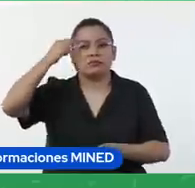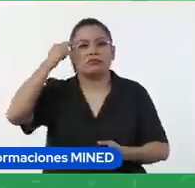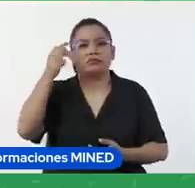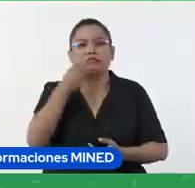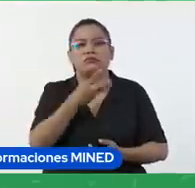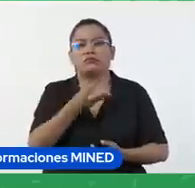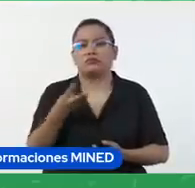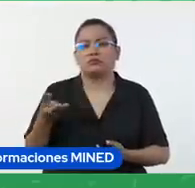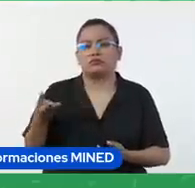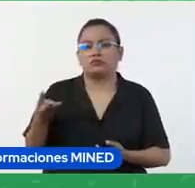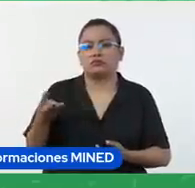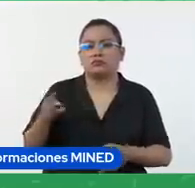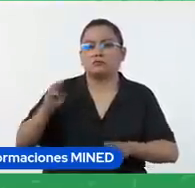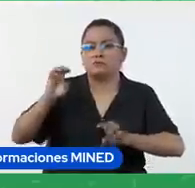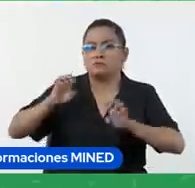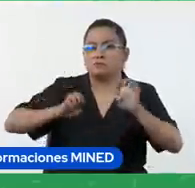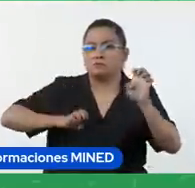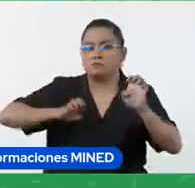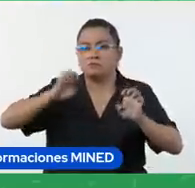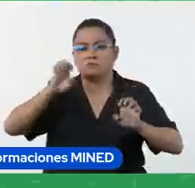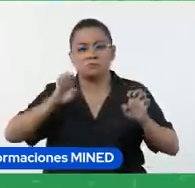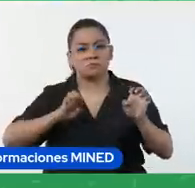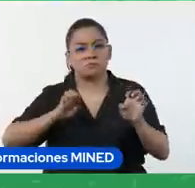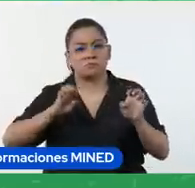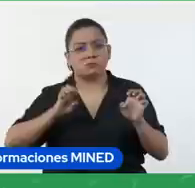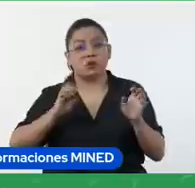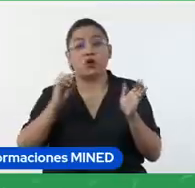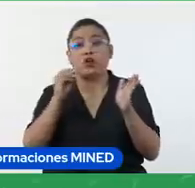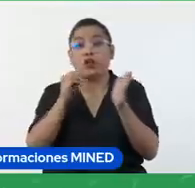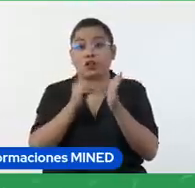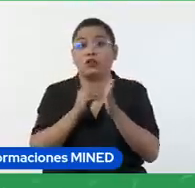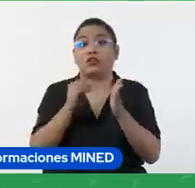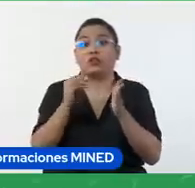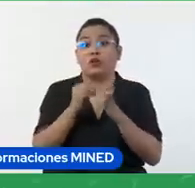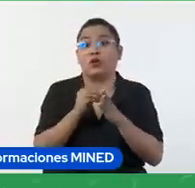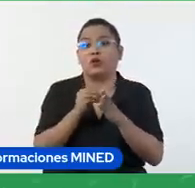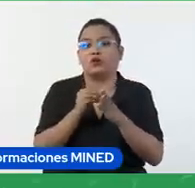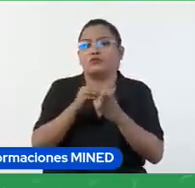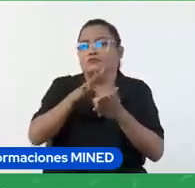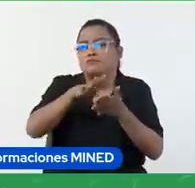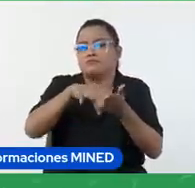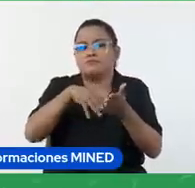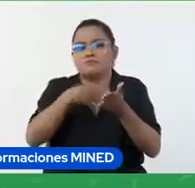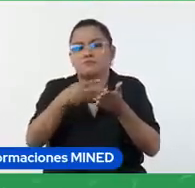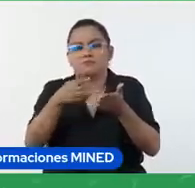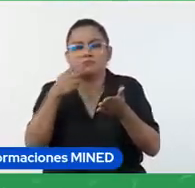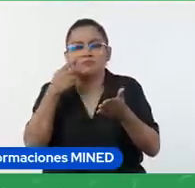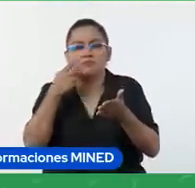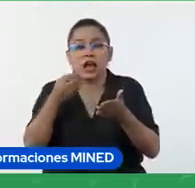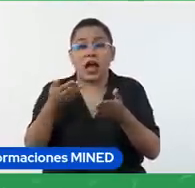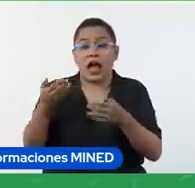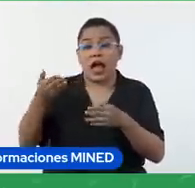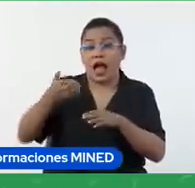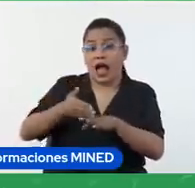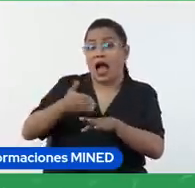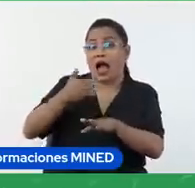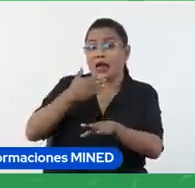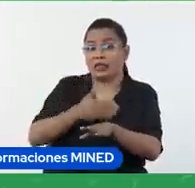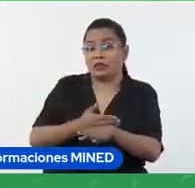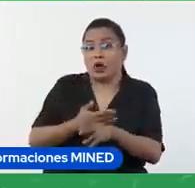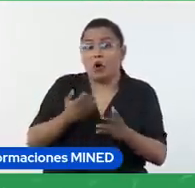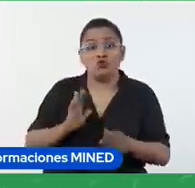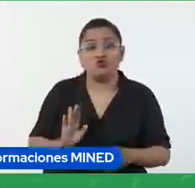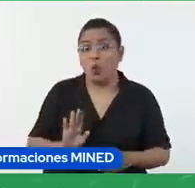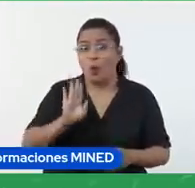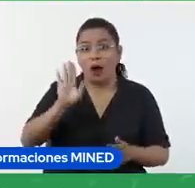piensen en alguna evaluación sumativa, en alguna rúbrica que hayan creado, si nunca han creado una, ¿qué